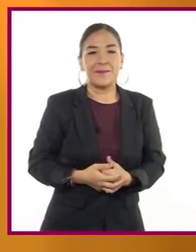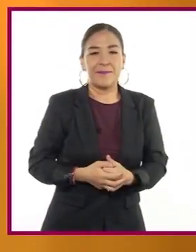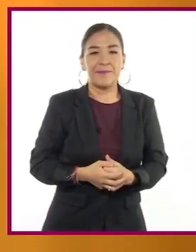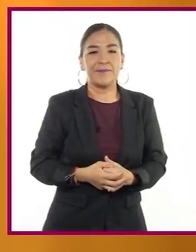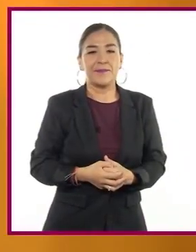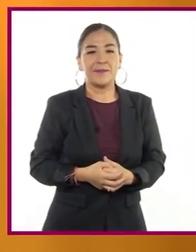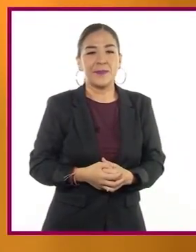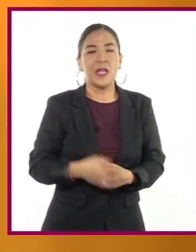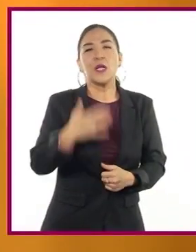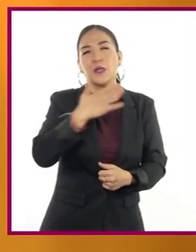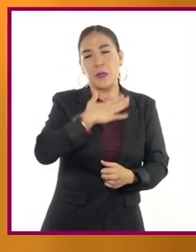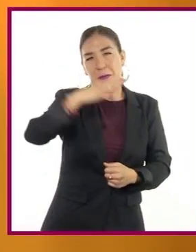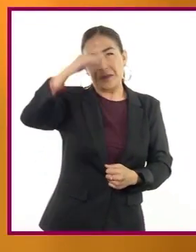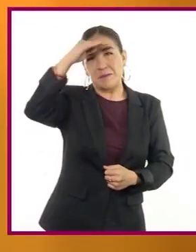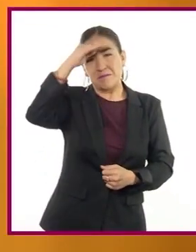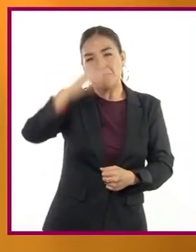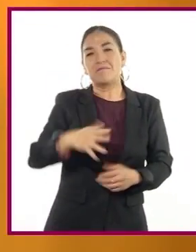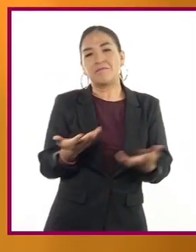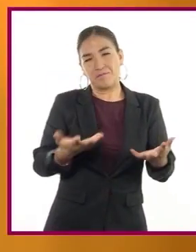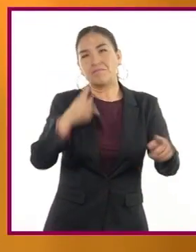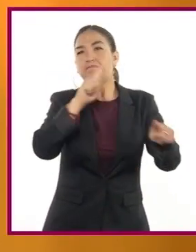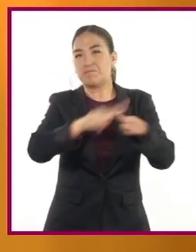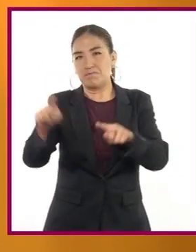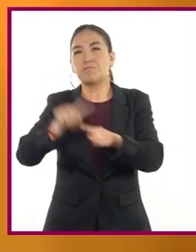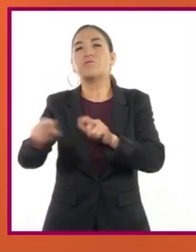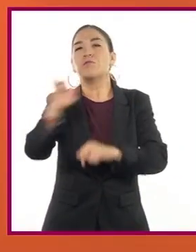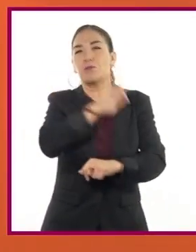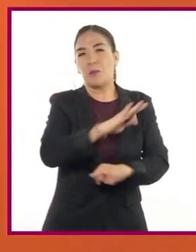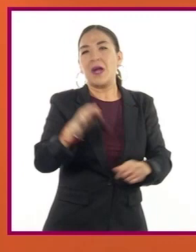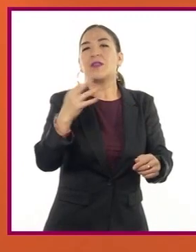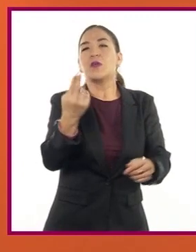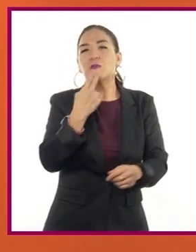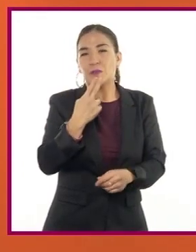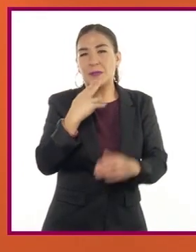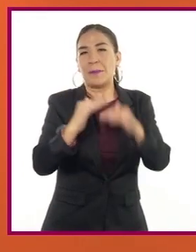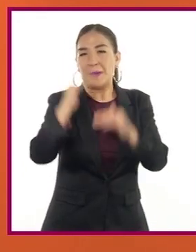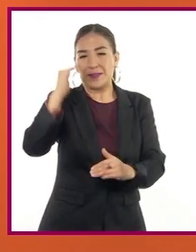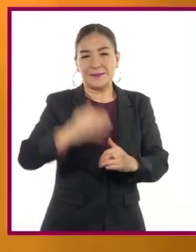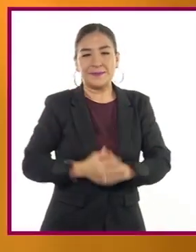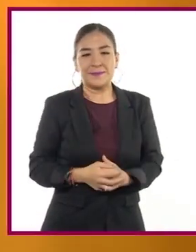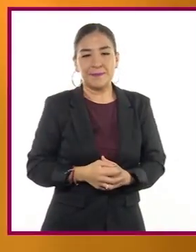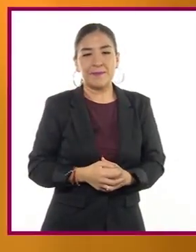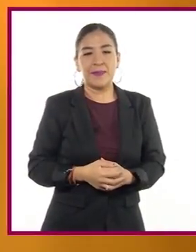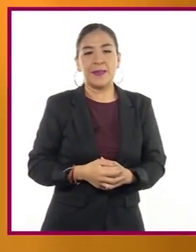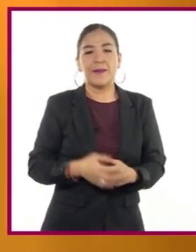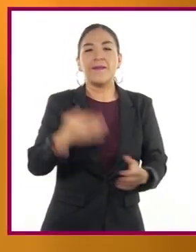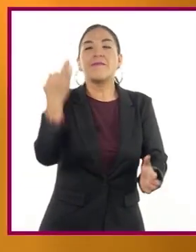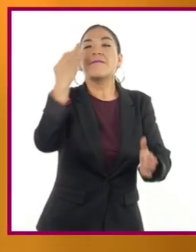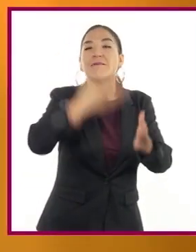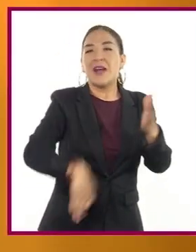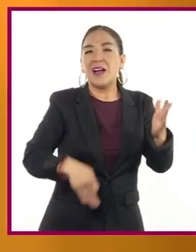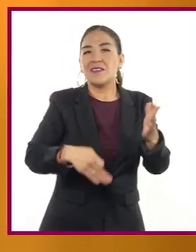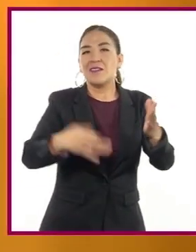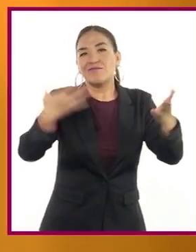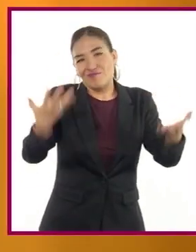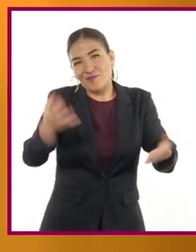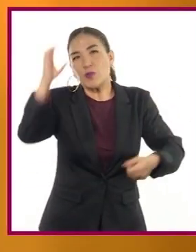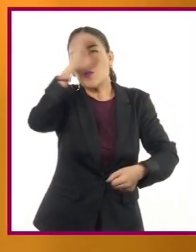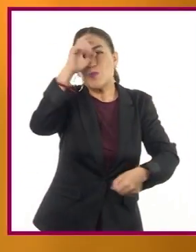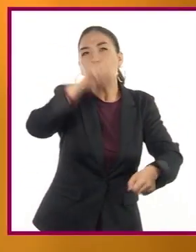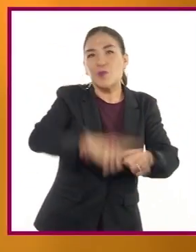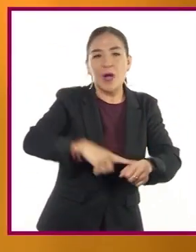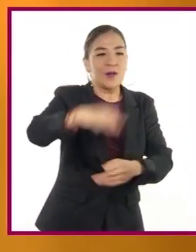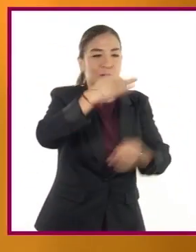Se me ocurren varios que podrían ser de gran utilidad. Falta de cultura cívica